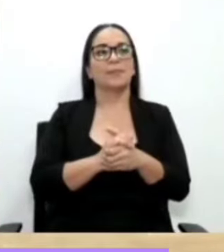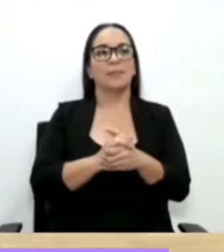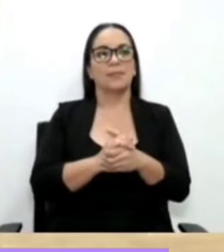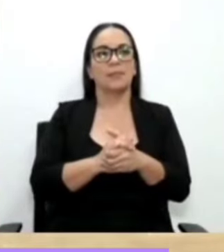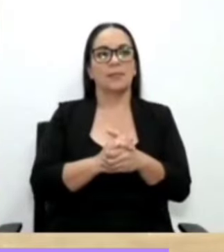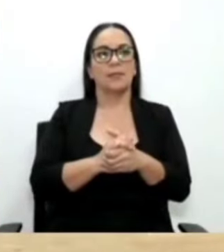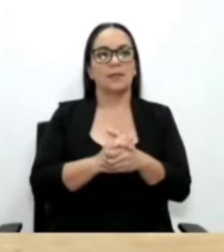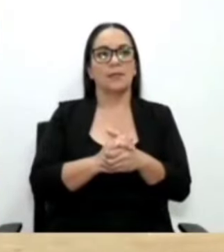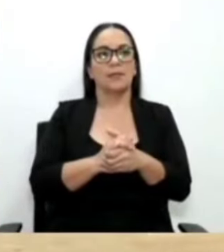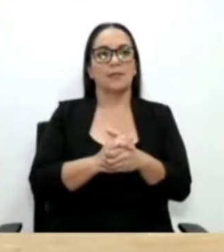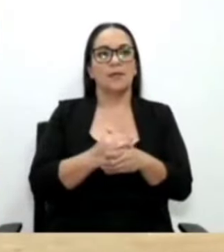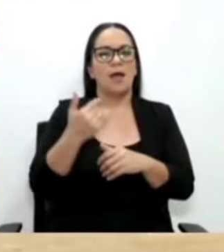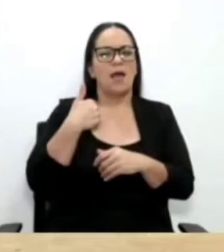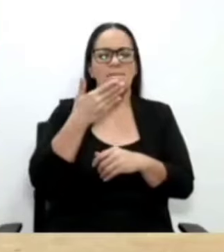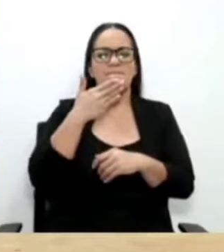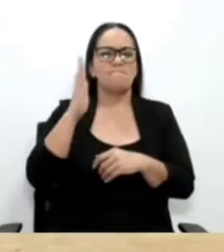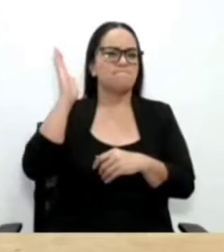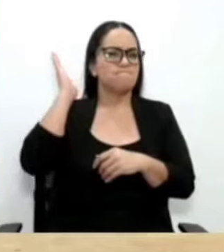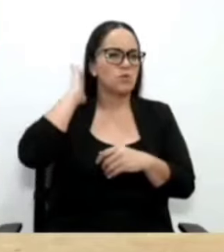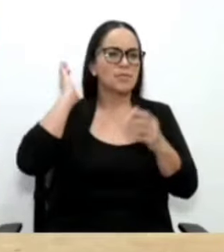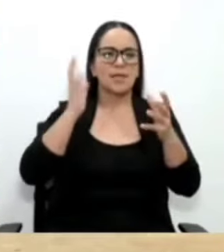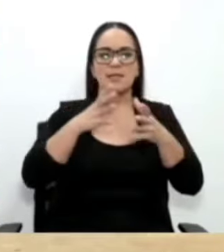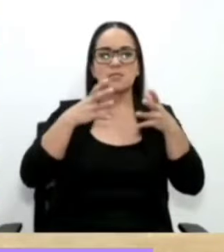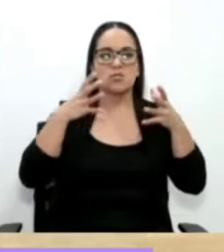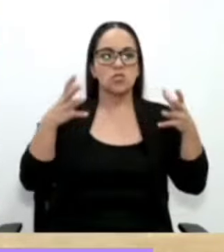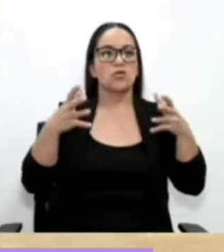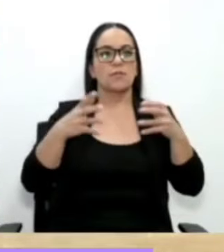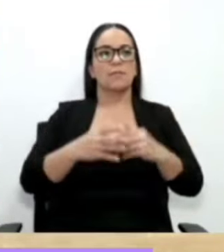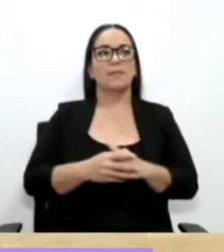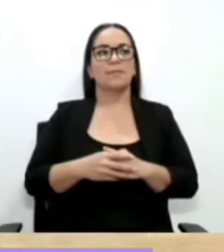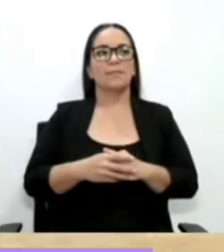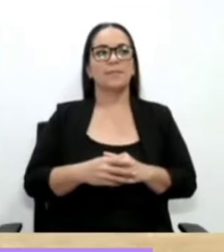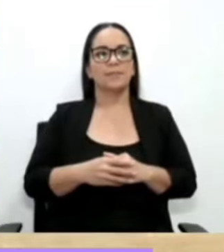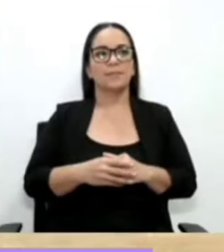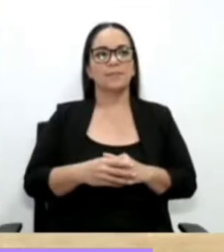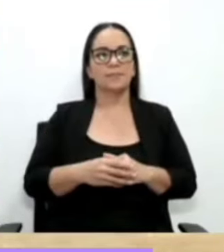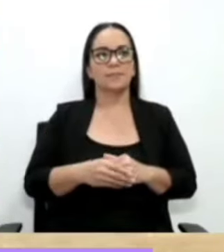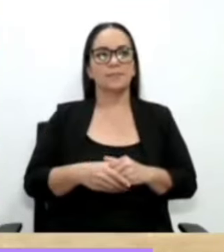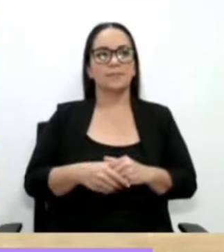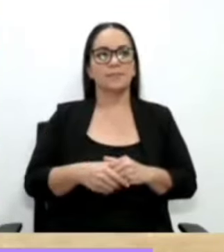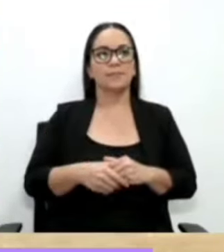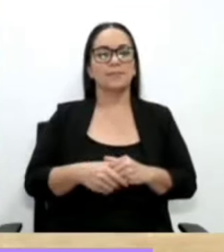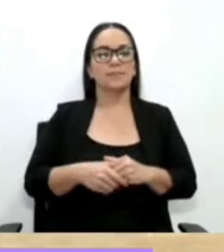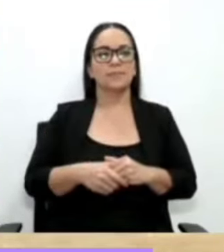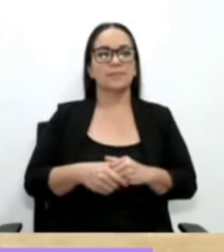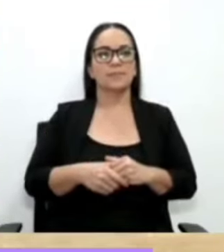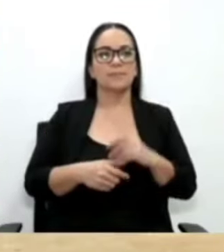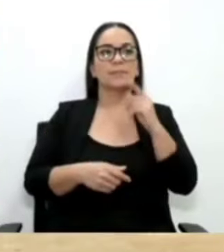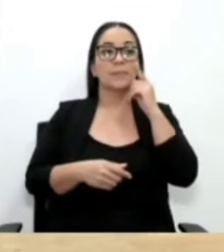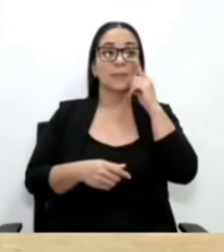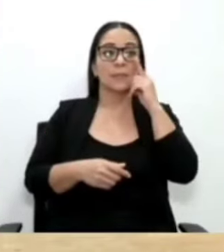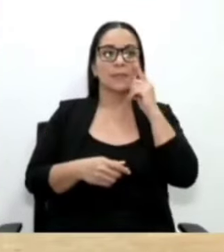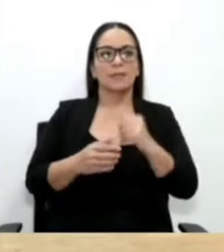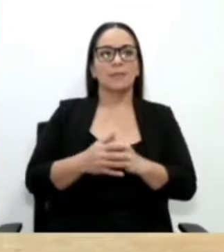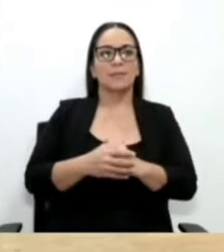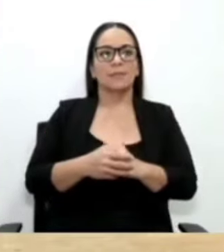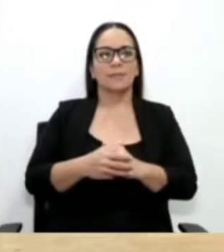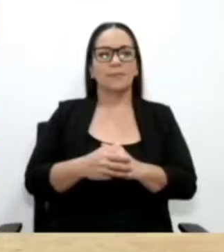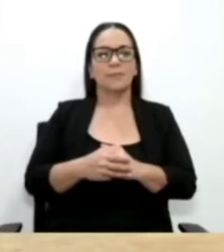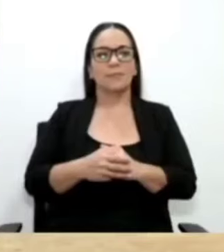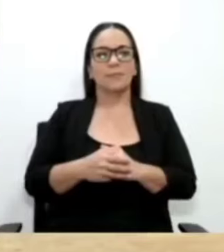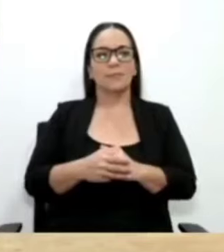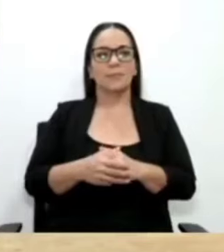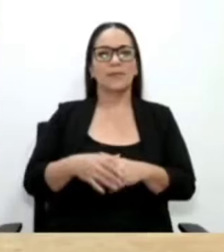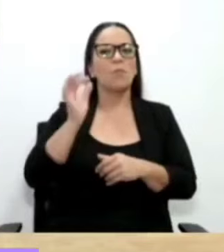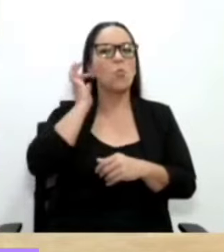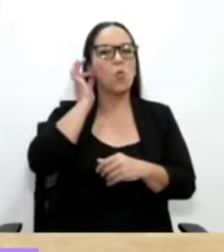hipocresía enorme, de parte de quienes argumentan ser sororas, porque